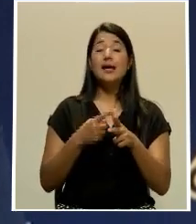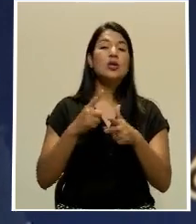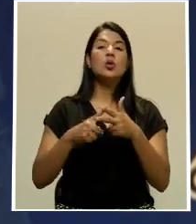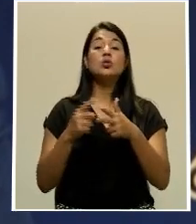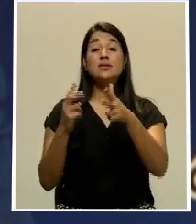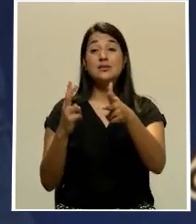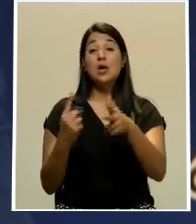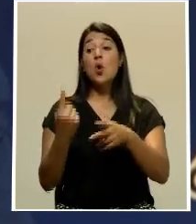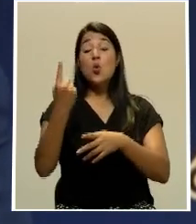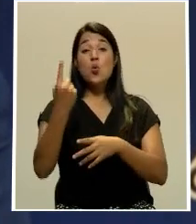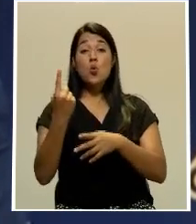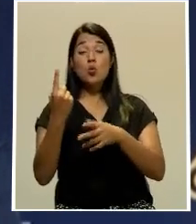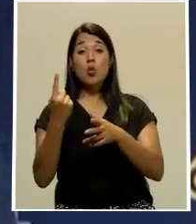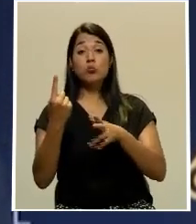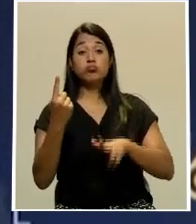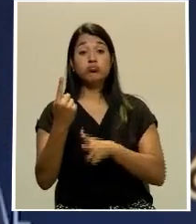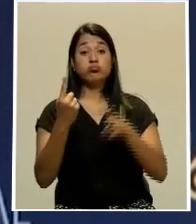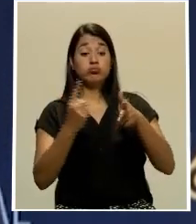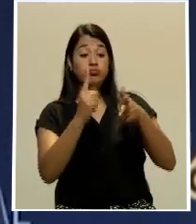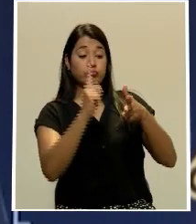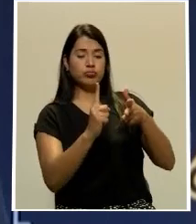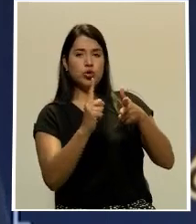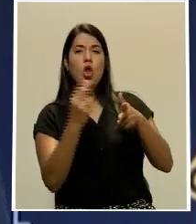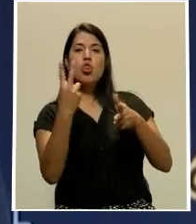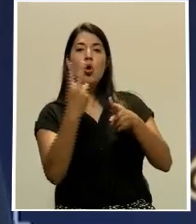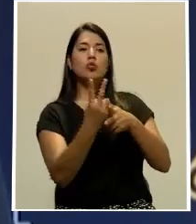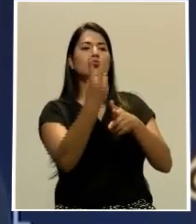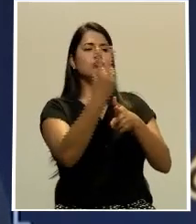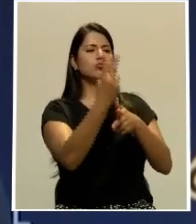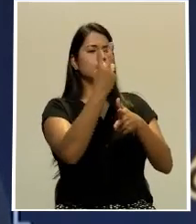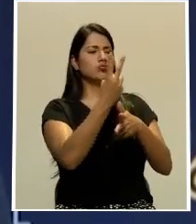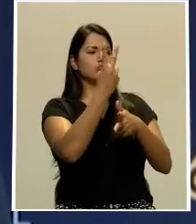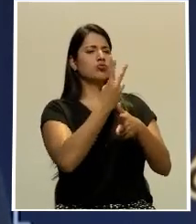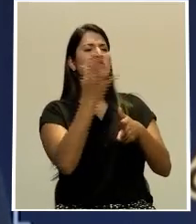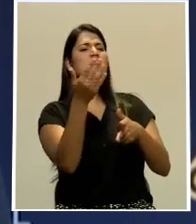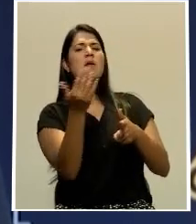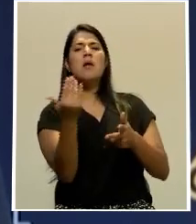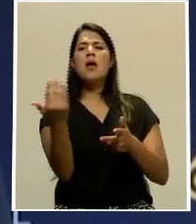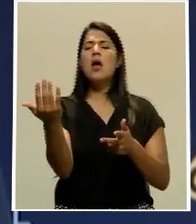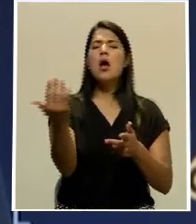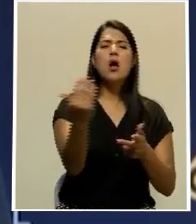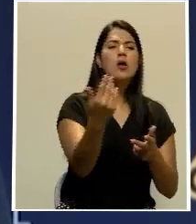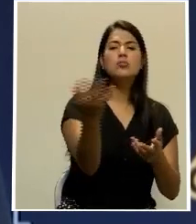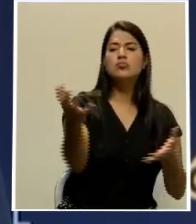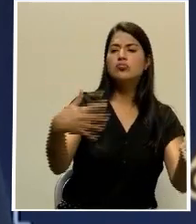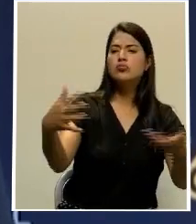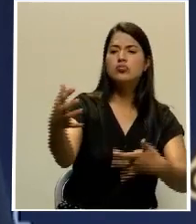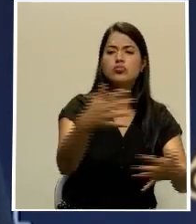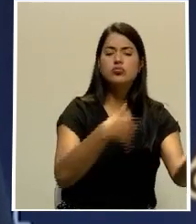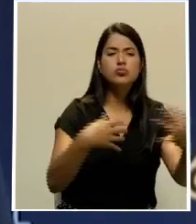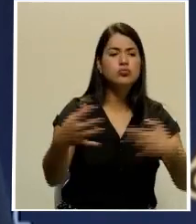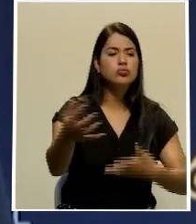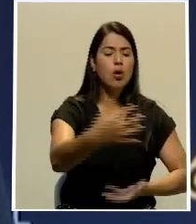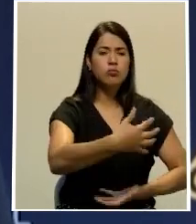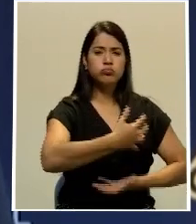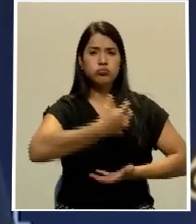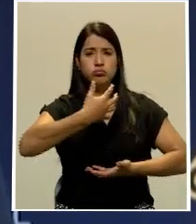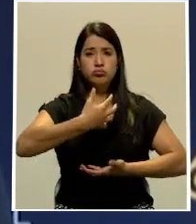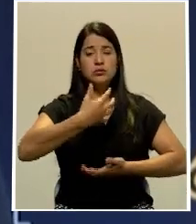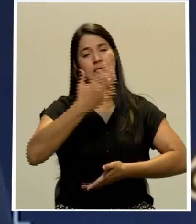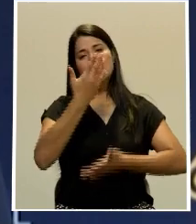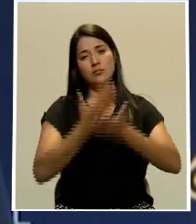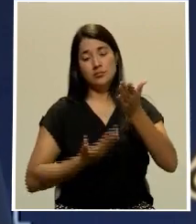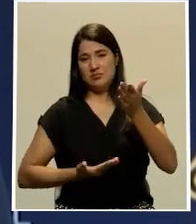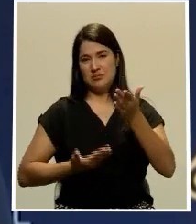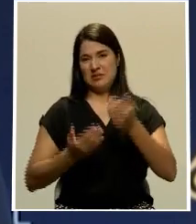uno saca el celular y se lo pasa al que va atrás. De esas personas ya se han